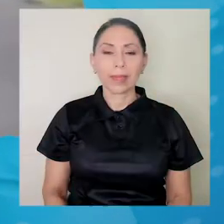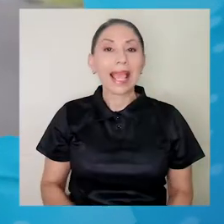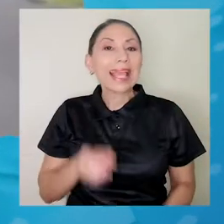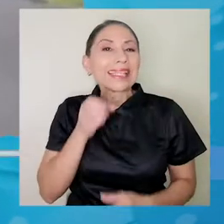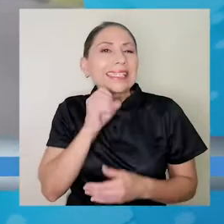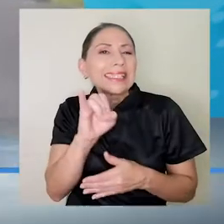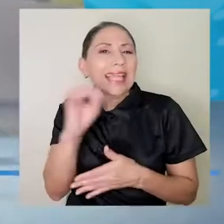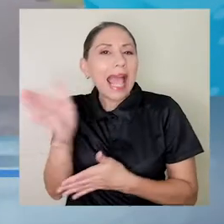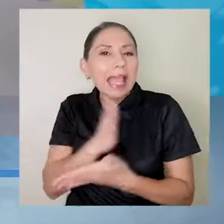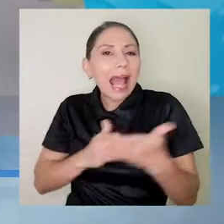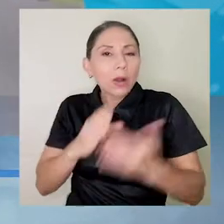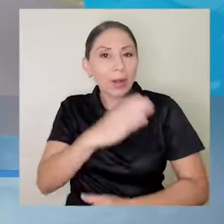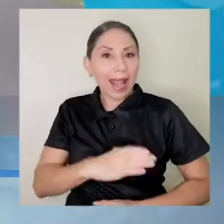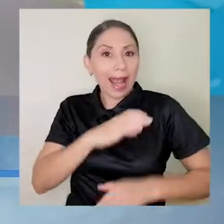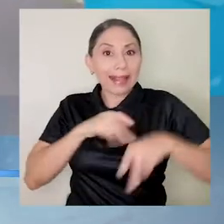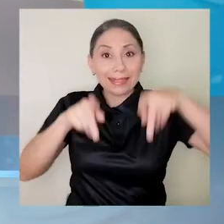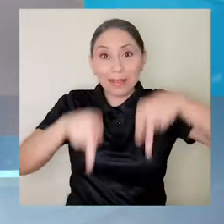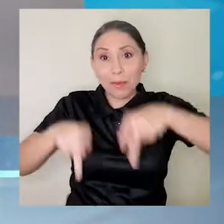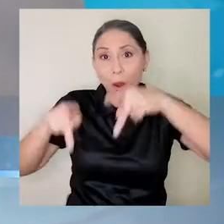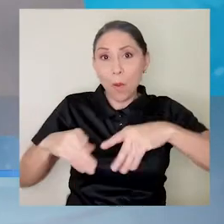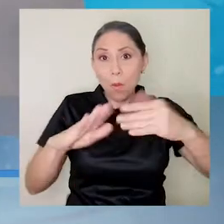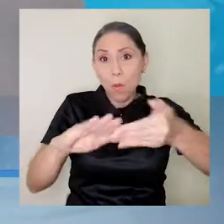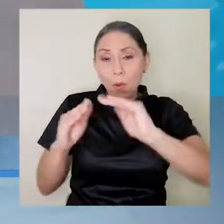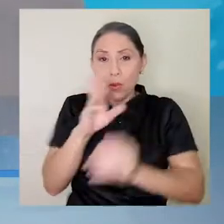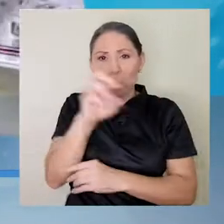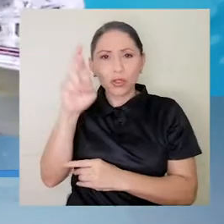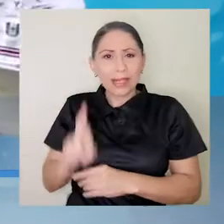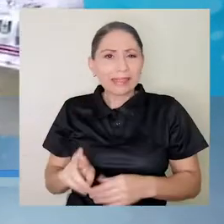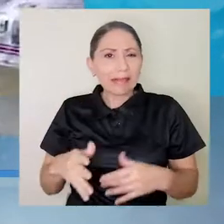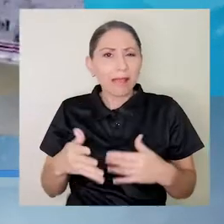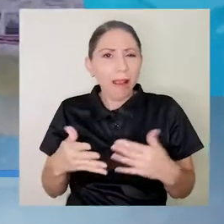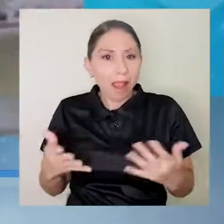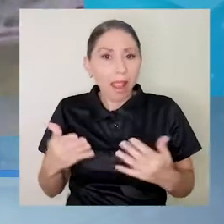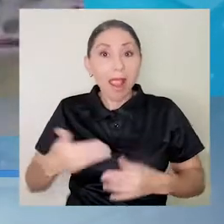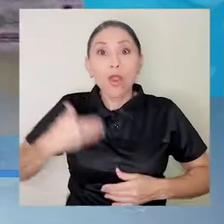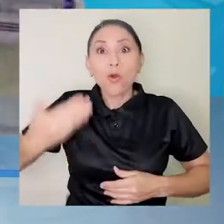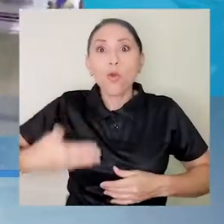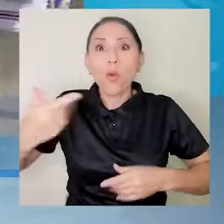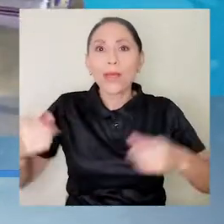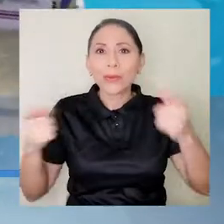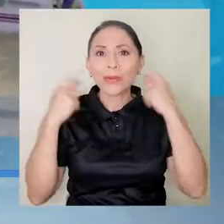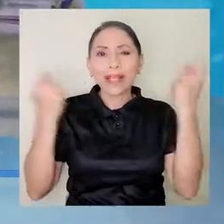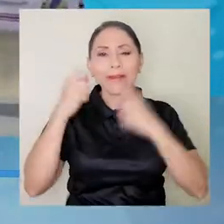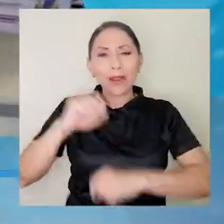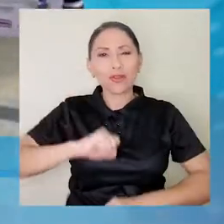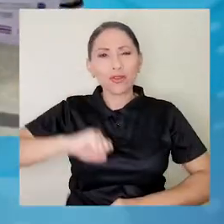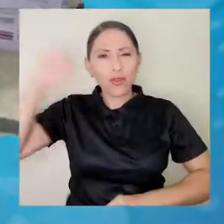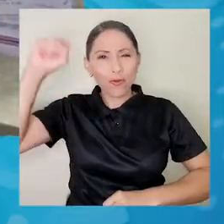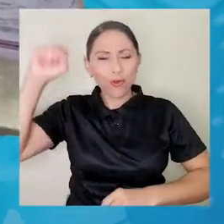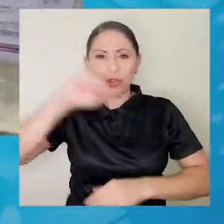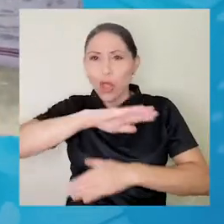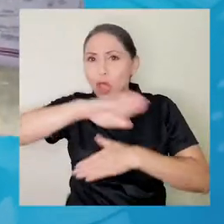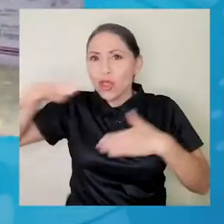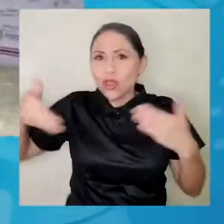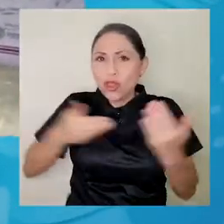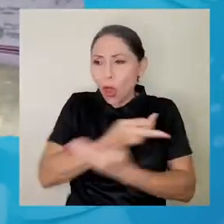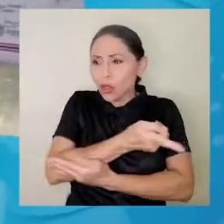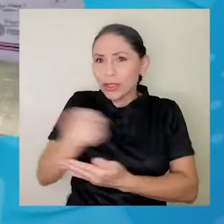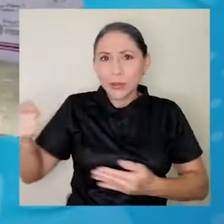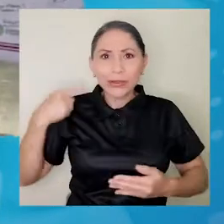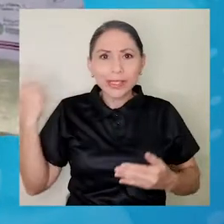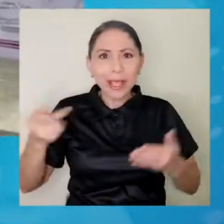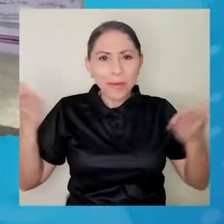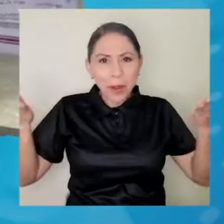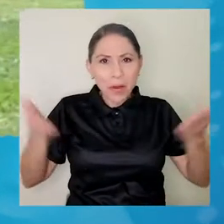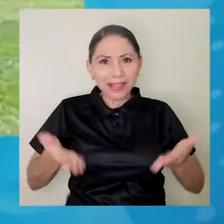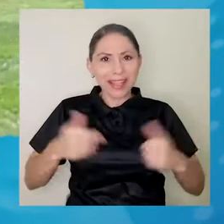Si hay algo que caracteriza al pueblo costarricense es que, cuando de celebrar los triunfos se trata, está siempre